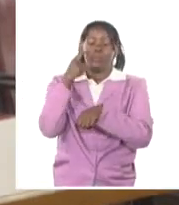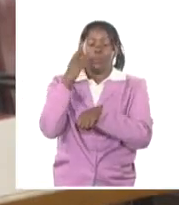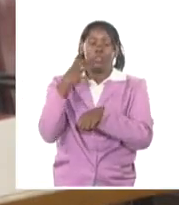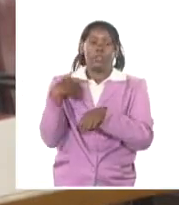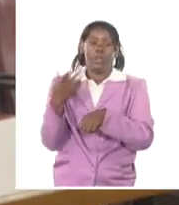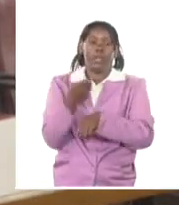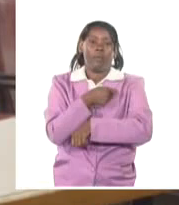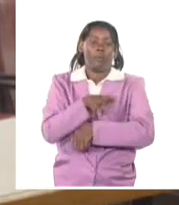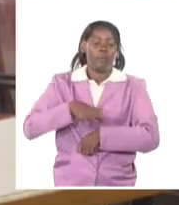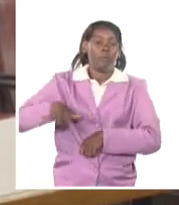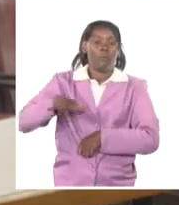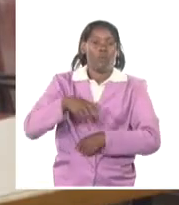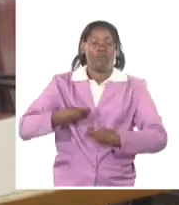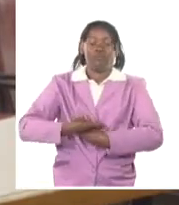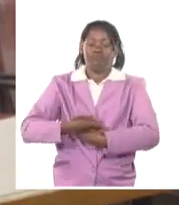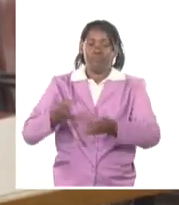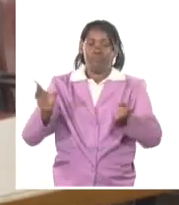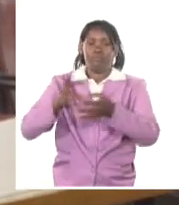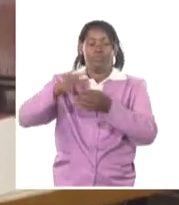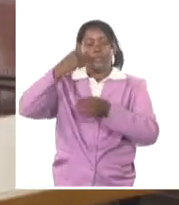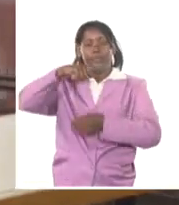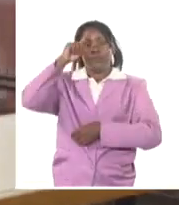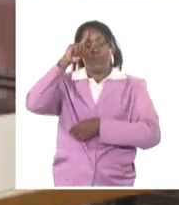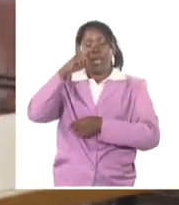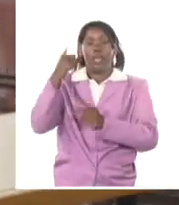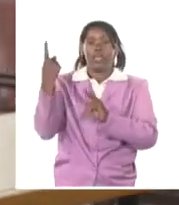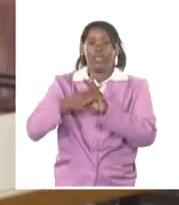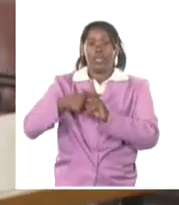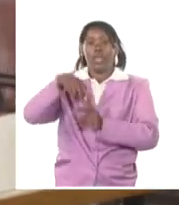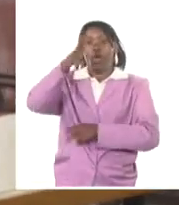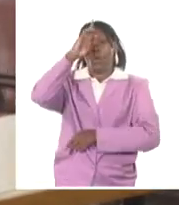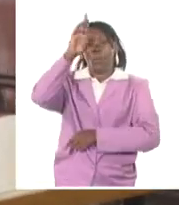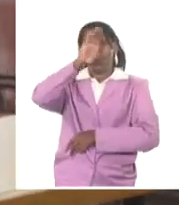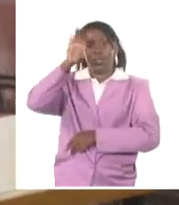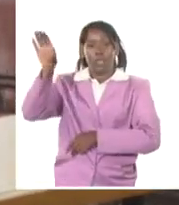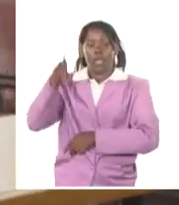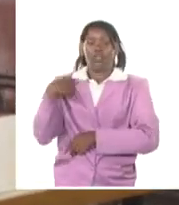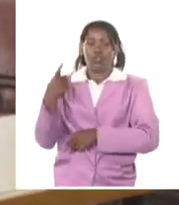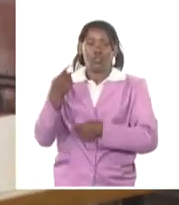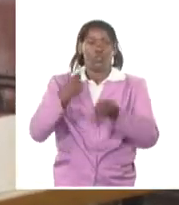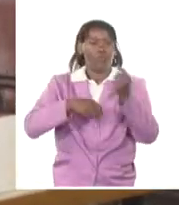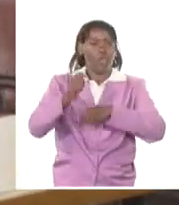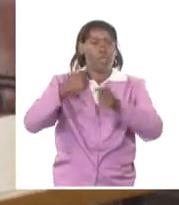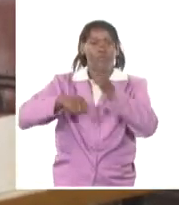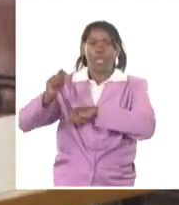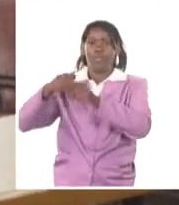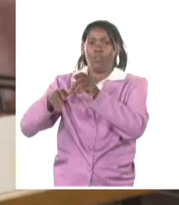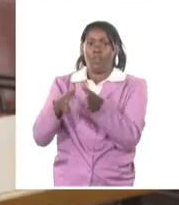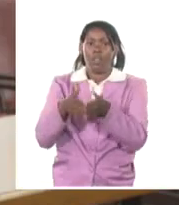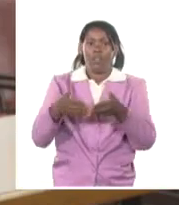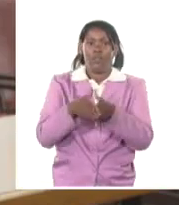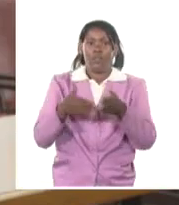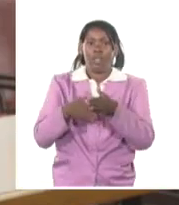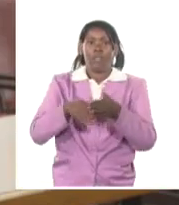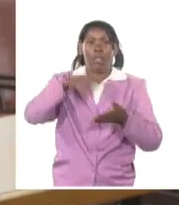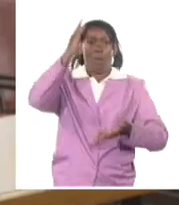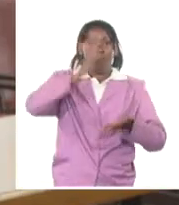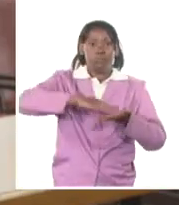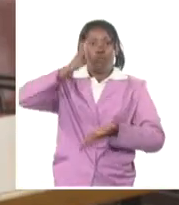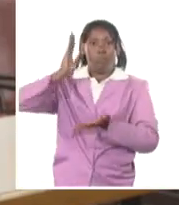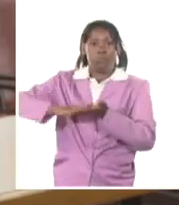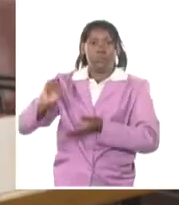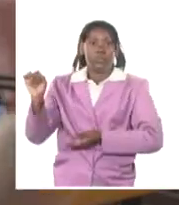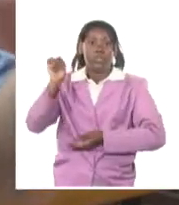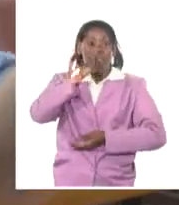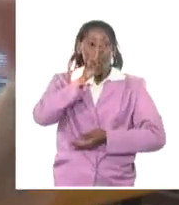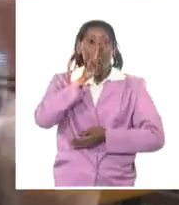entonces extendemos los horarios de venta en los puntos de venta hasta que se agote el combustible en